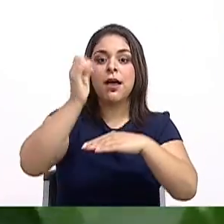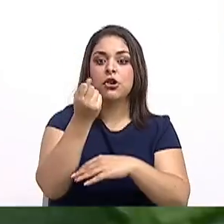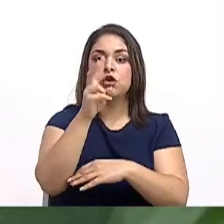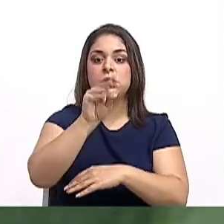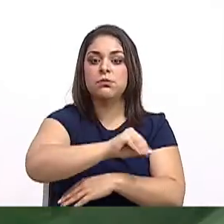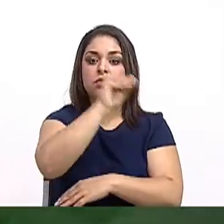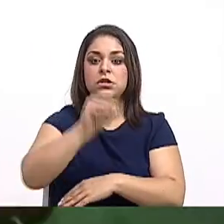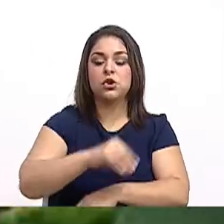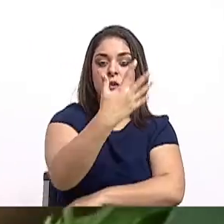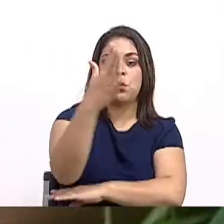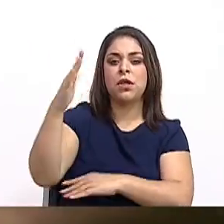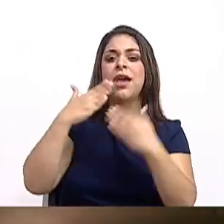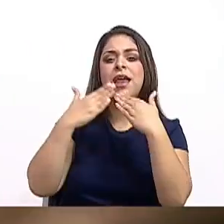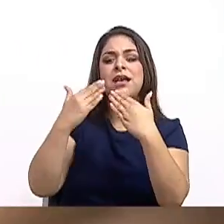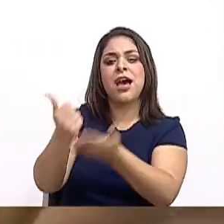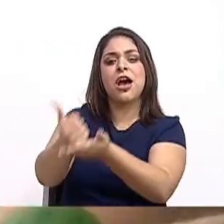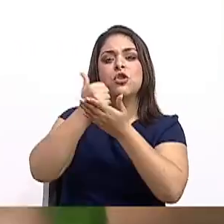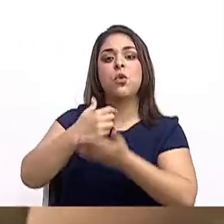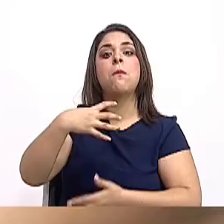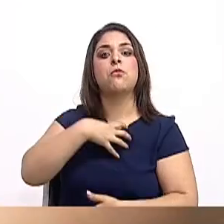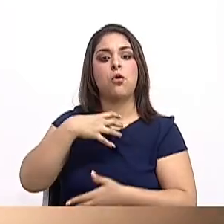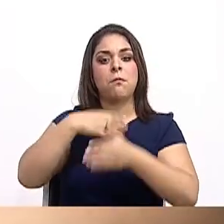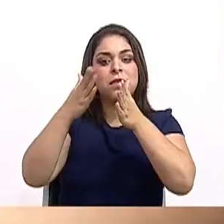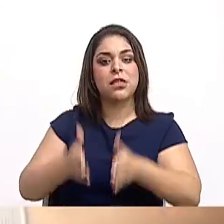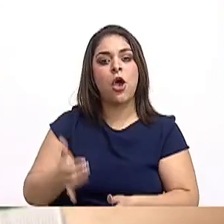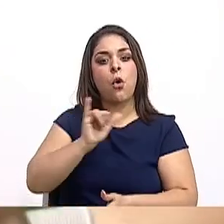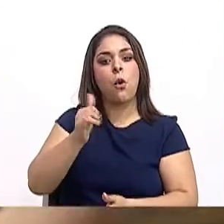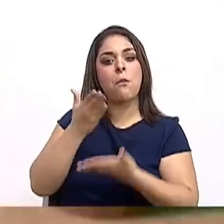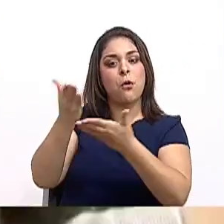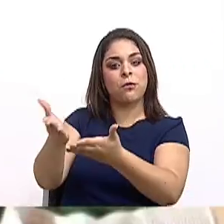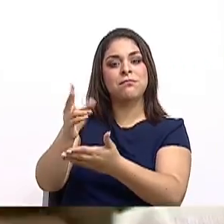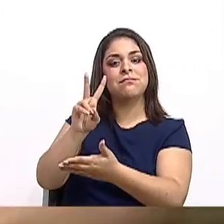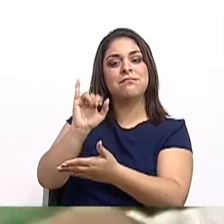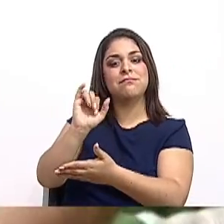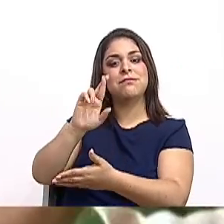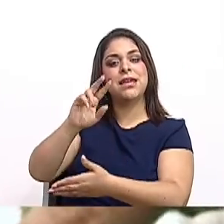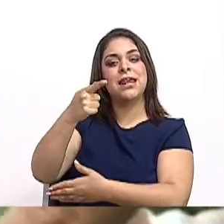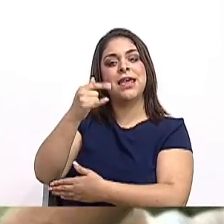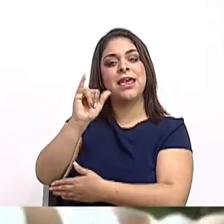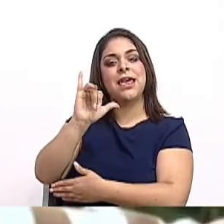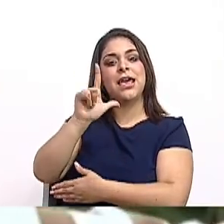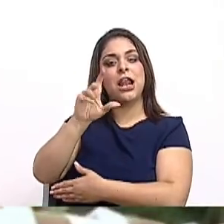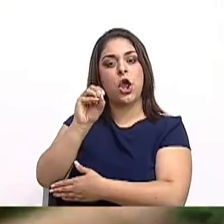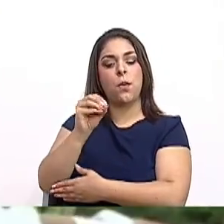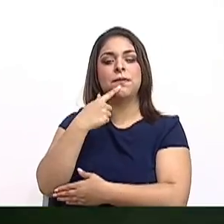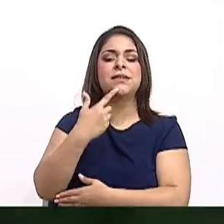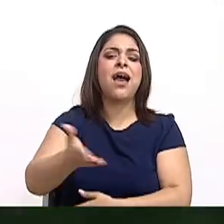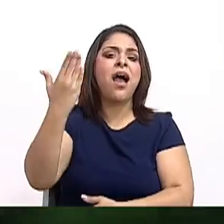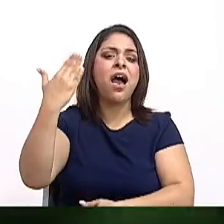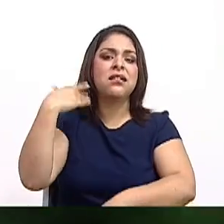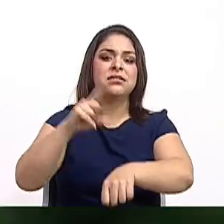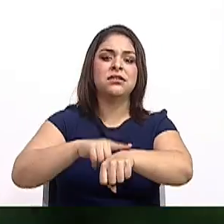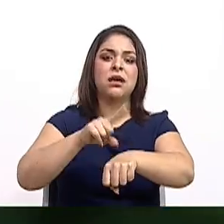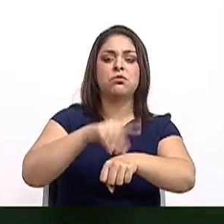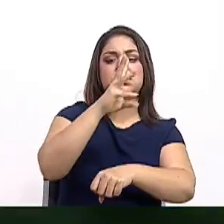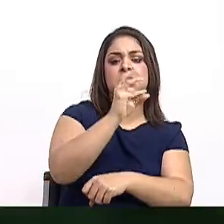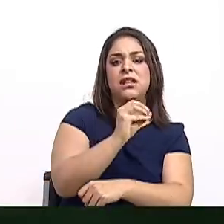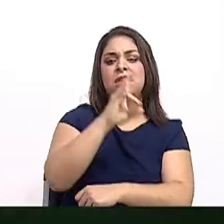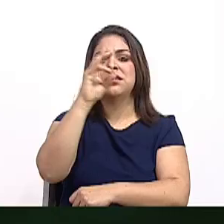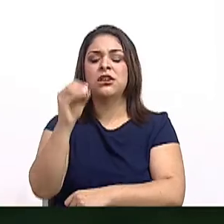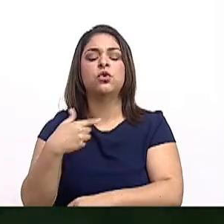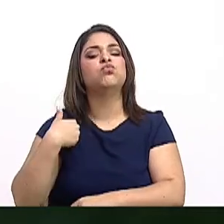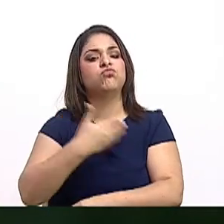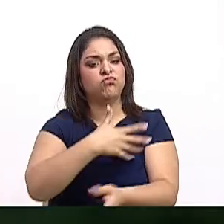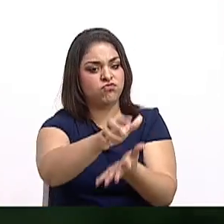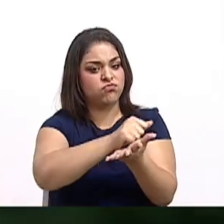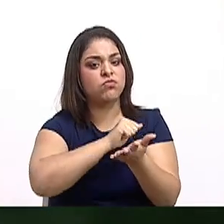de los bosques gracias a la ayuda de propietarios como Virgilio. Tiempos atrás, en los años 60 y algo, 70, hicimos mucho daño